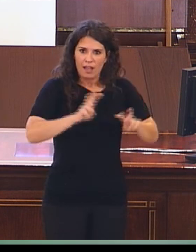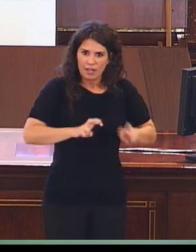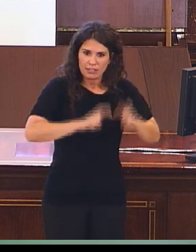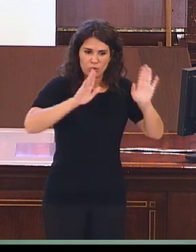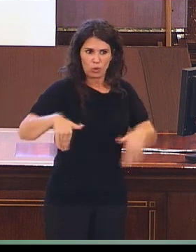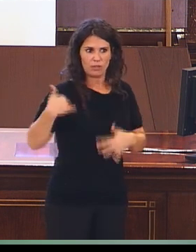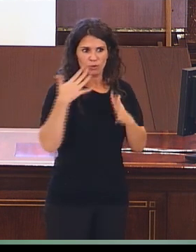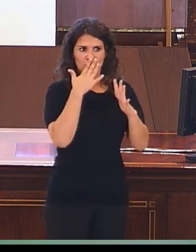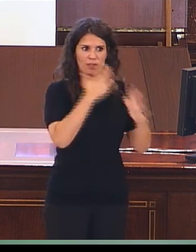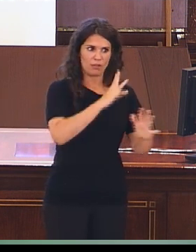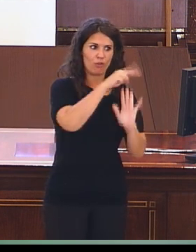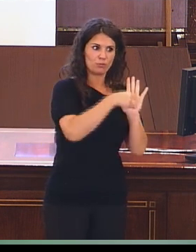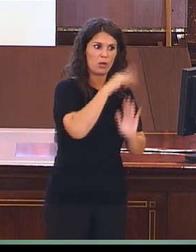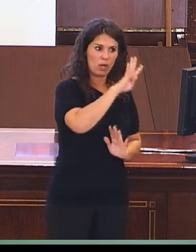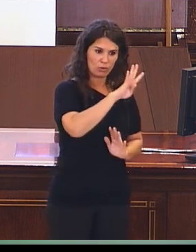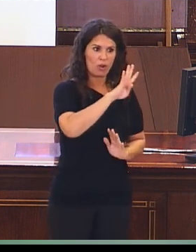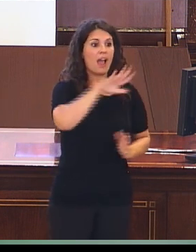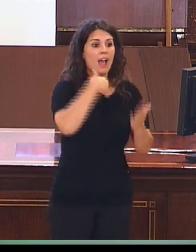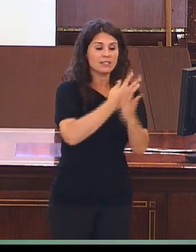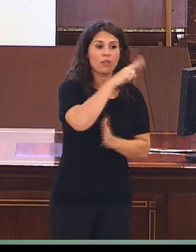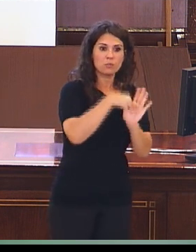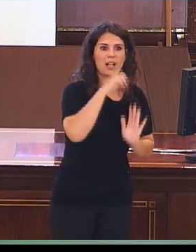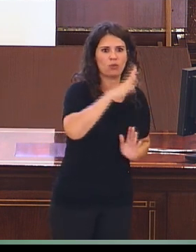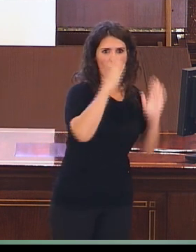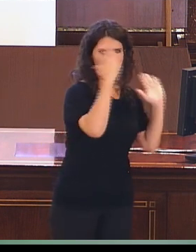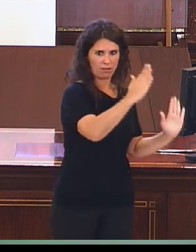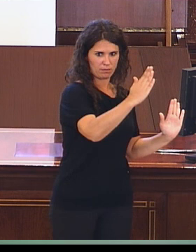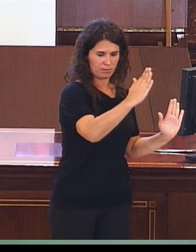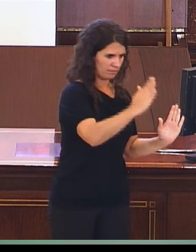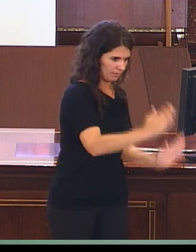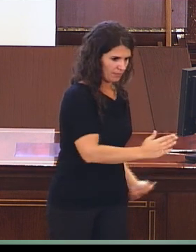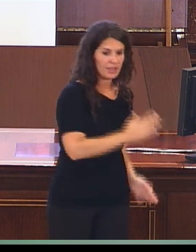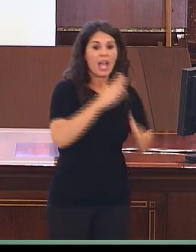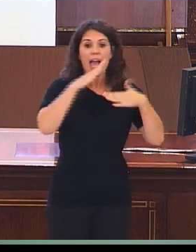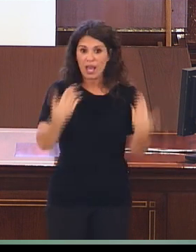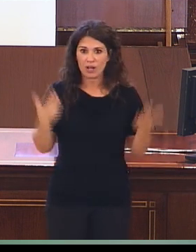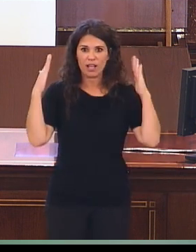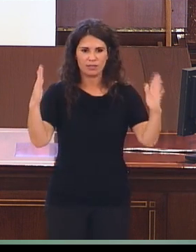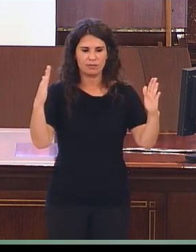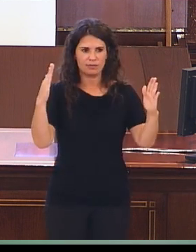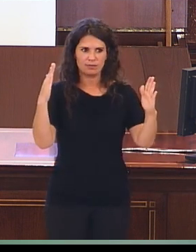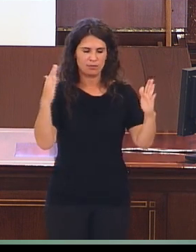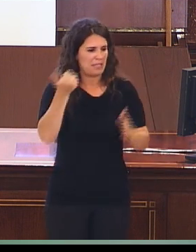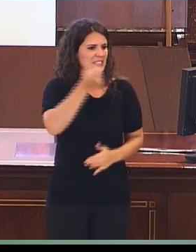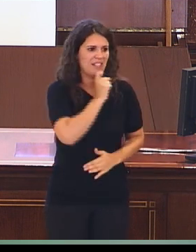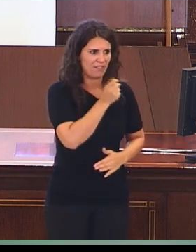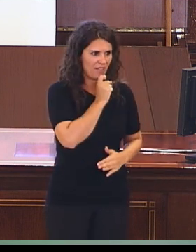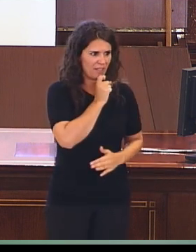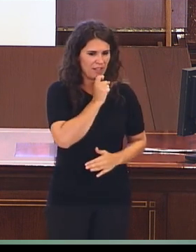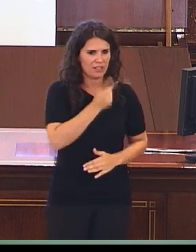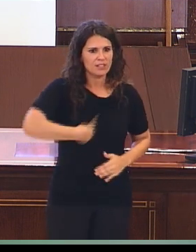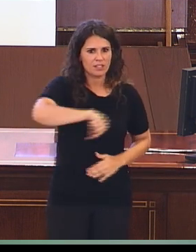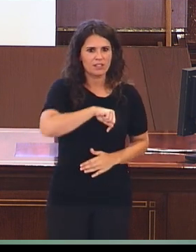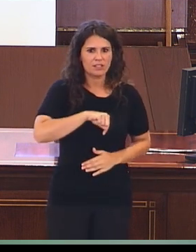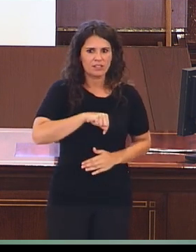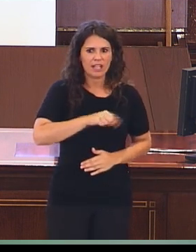década, 2004 hasta 2014. Y ahora viene la respuesta a la pregunta más difícil. ¿Hasta dónde nos gustaría llegar?